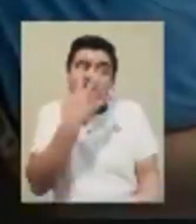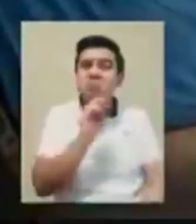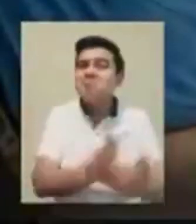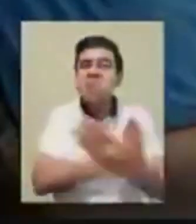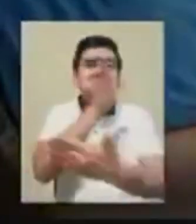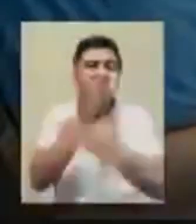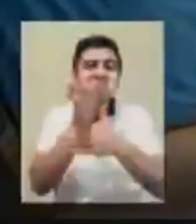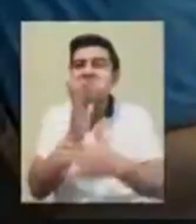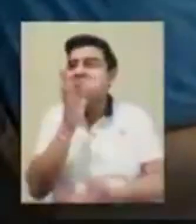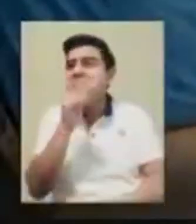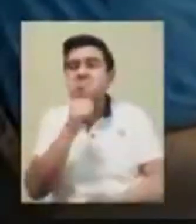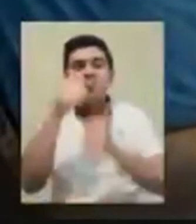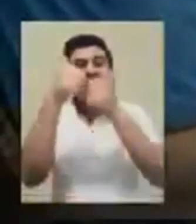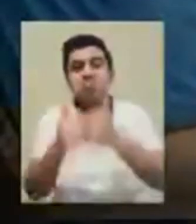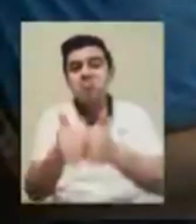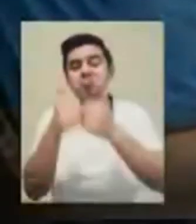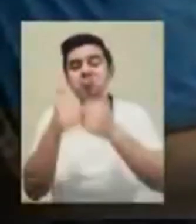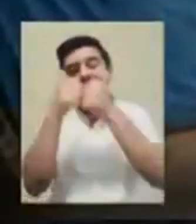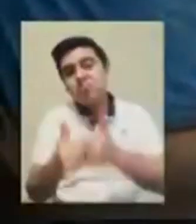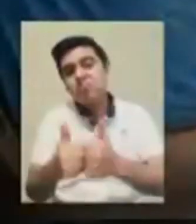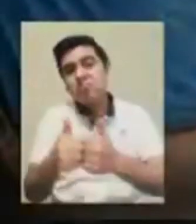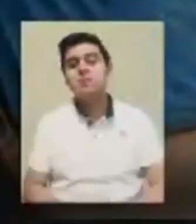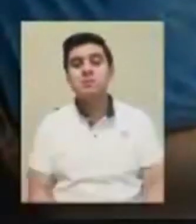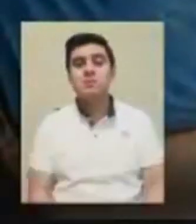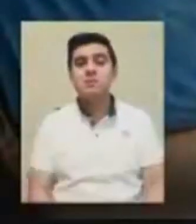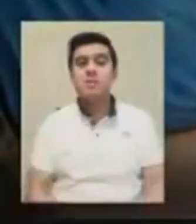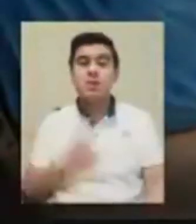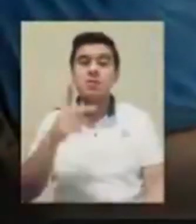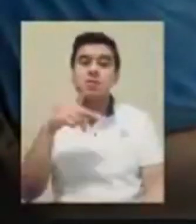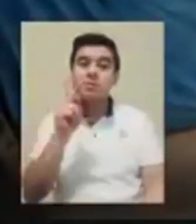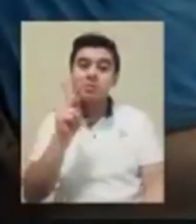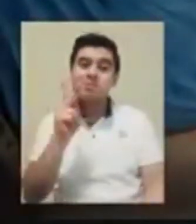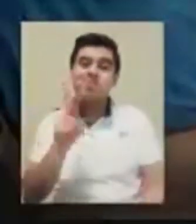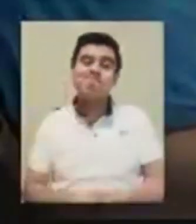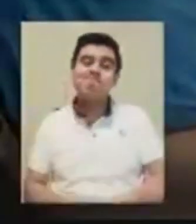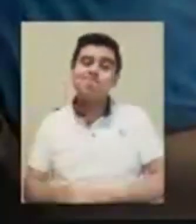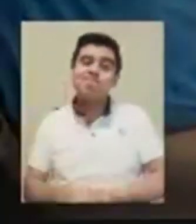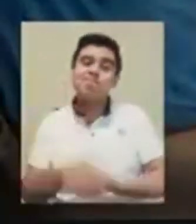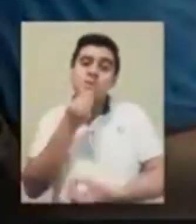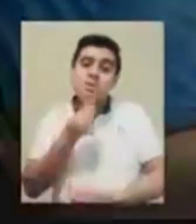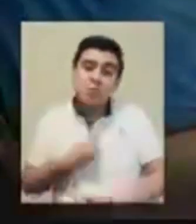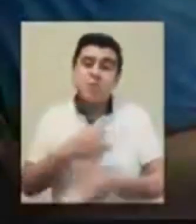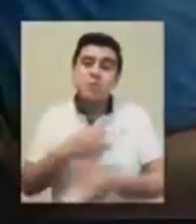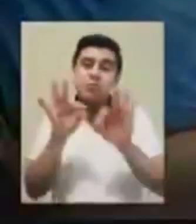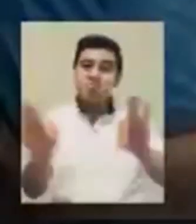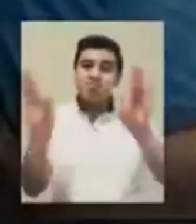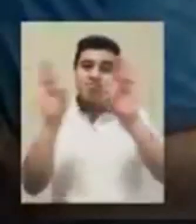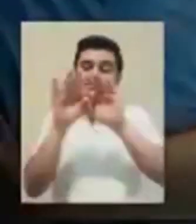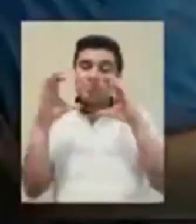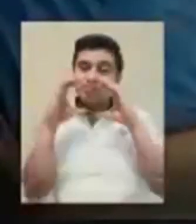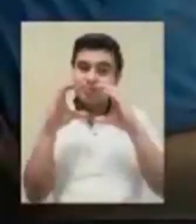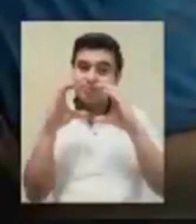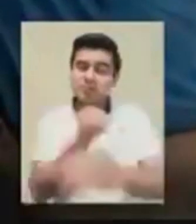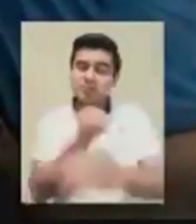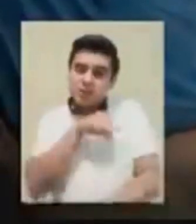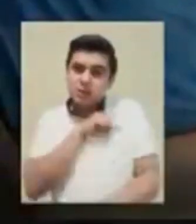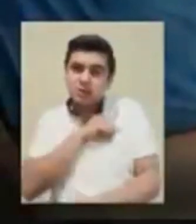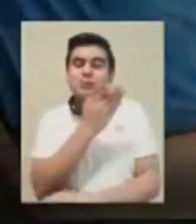por no poder salir, pero es por no estar bien.